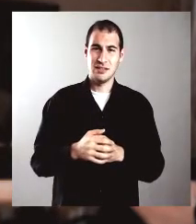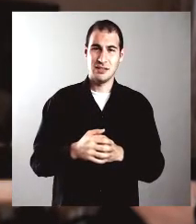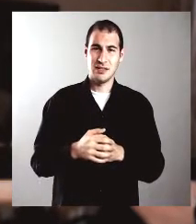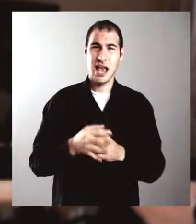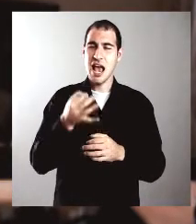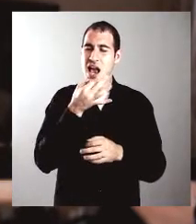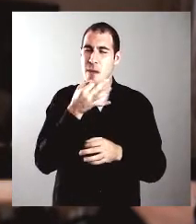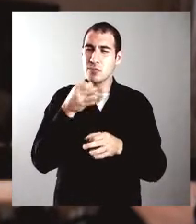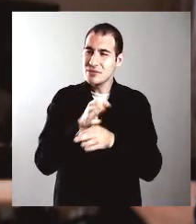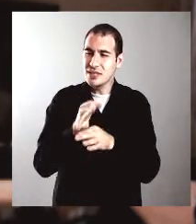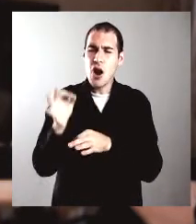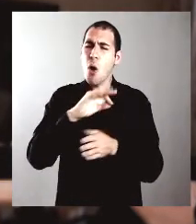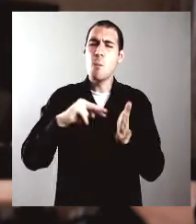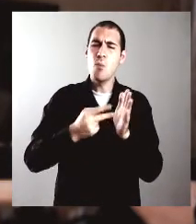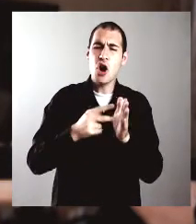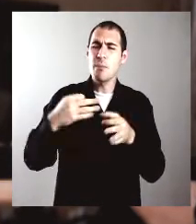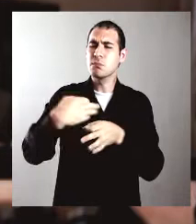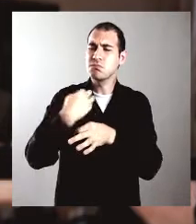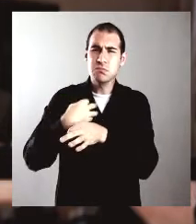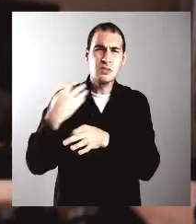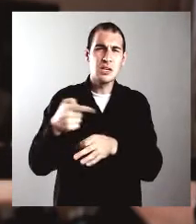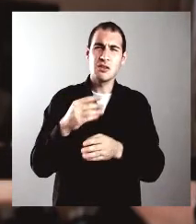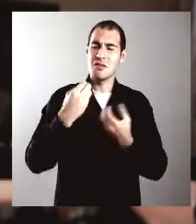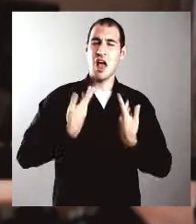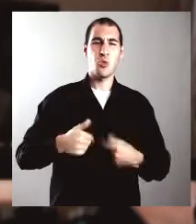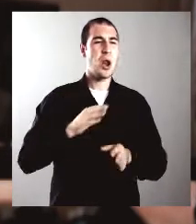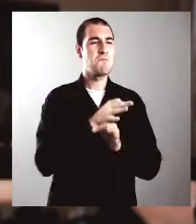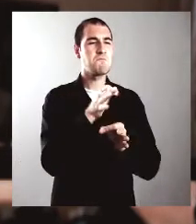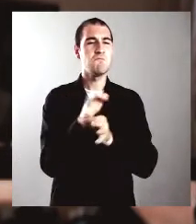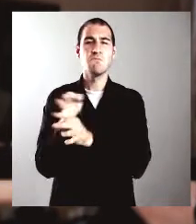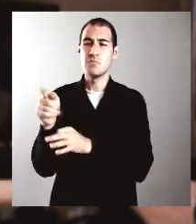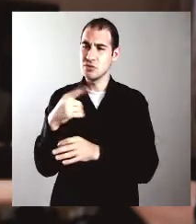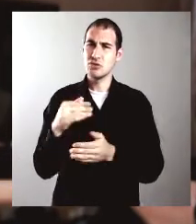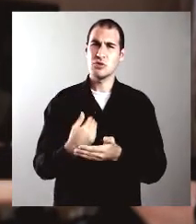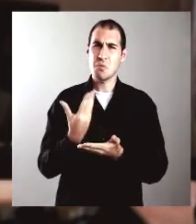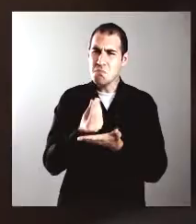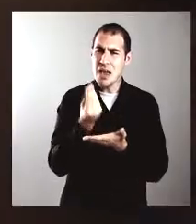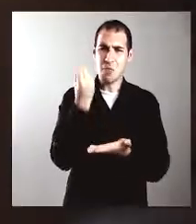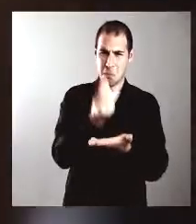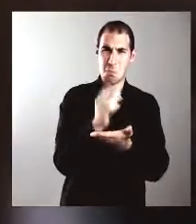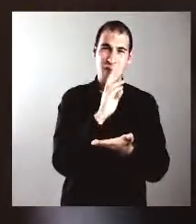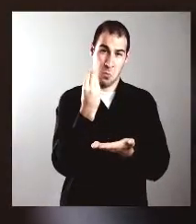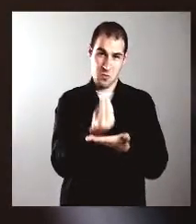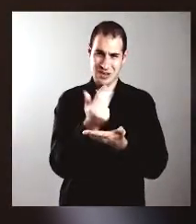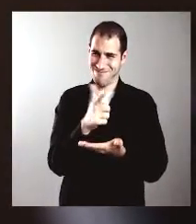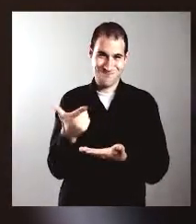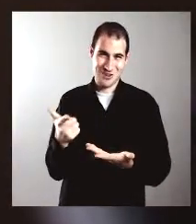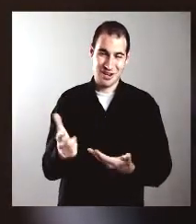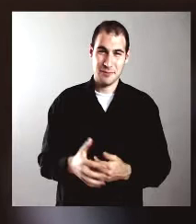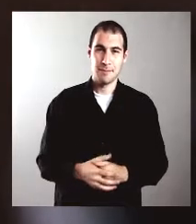los ejemplos o las dificultades que había encontrado, las transmitía de una manera tan natural que uno no le tenía un temor importante